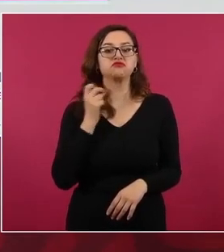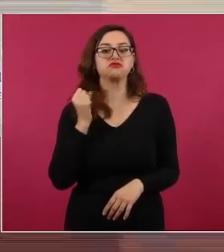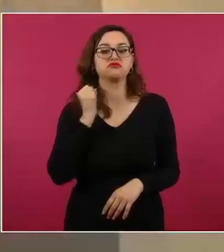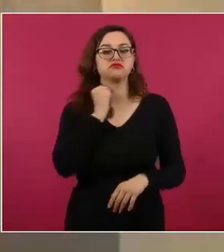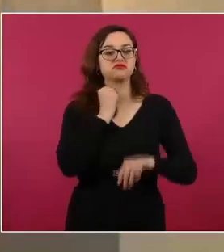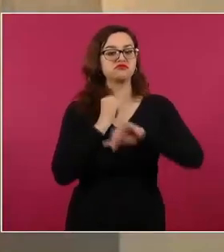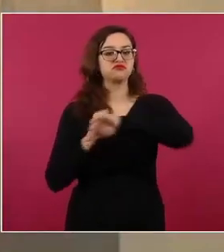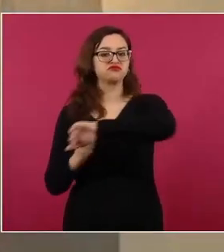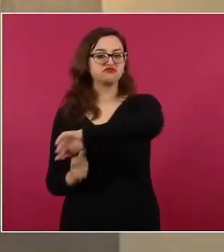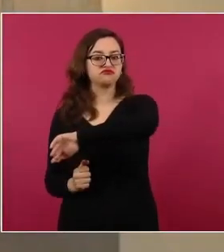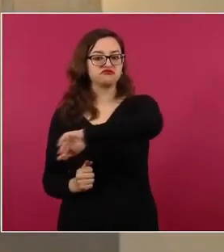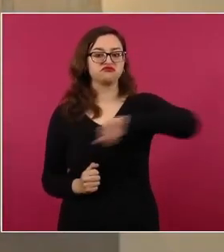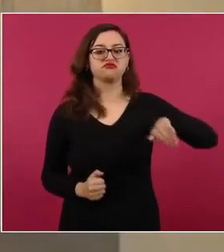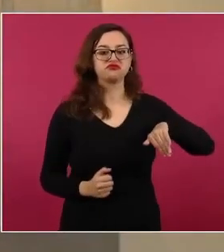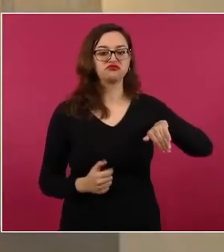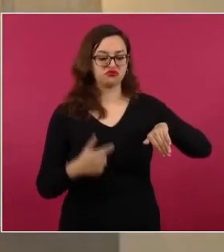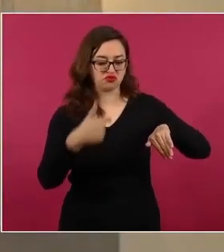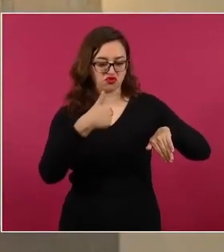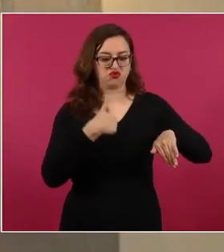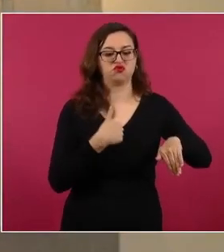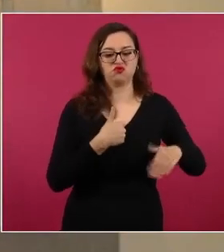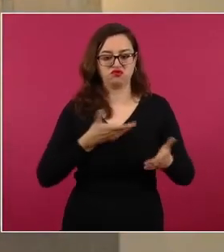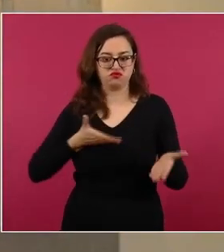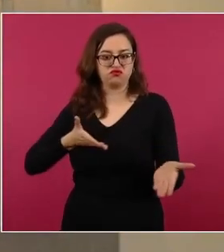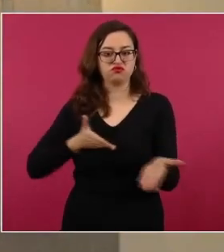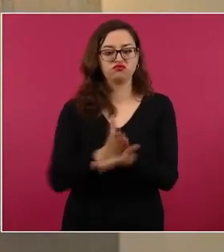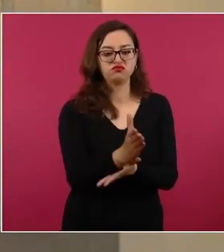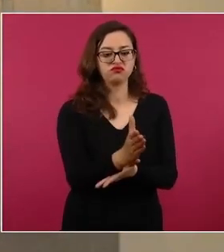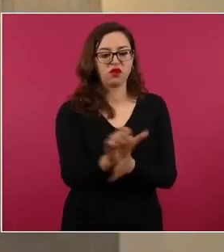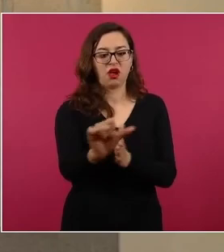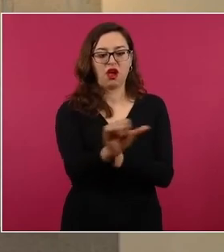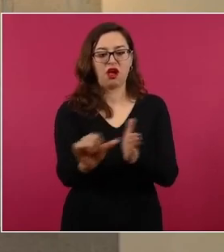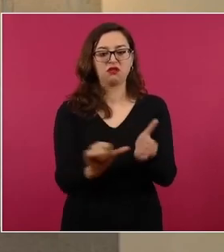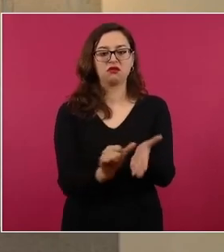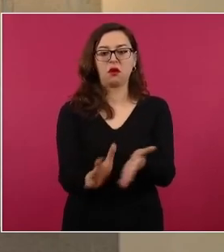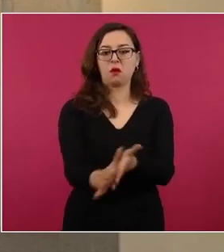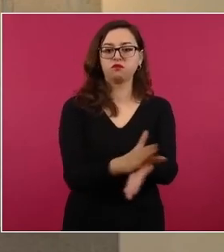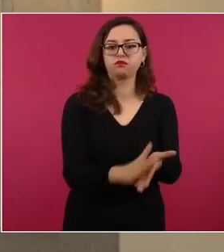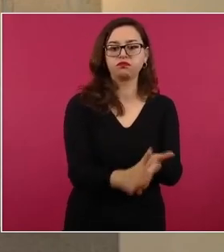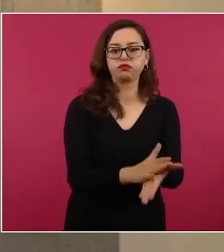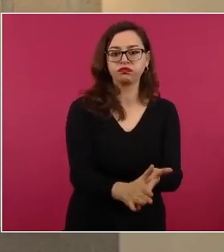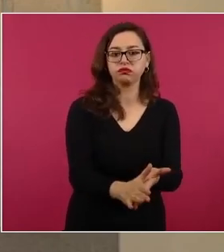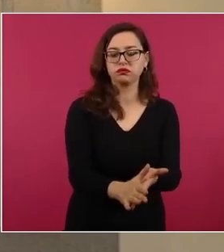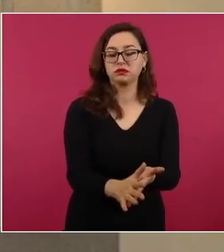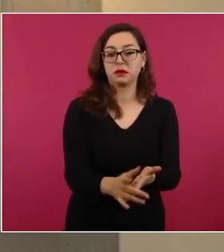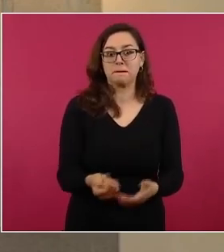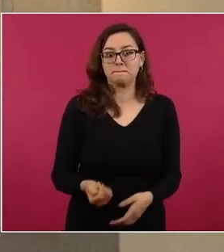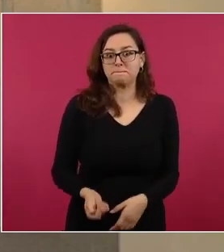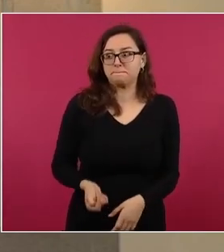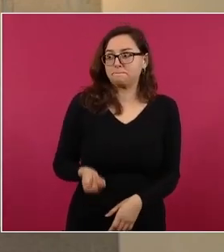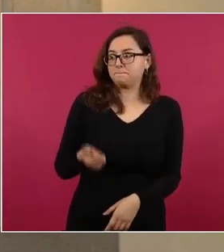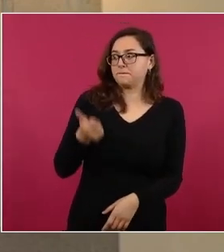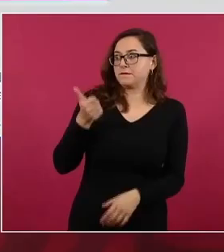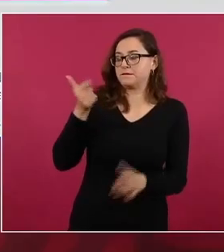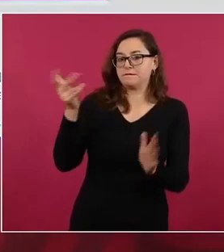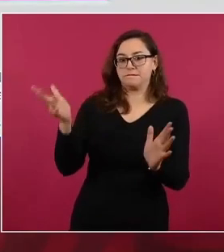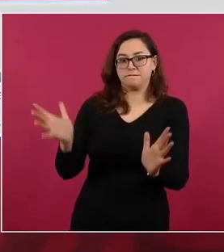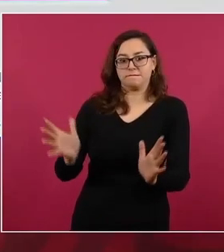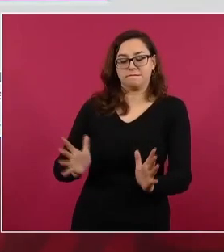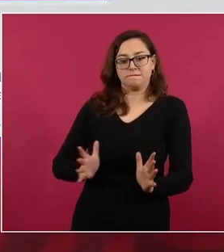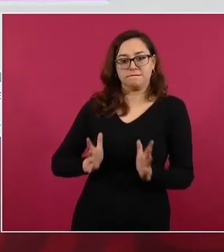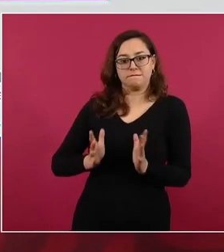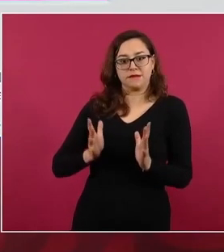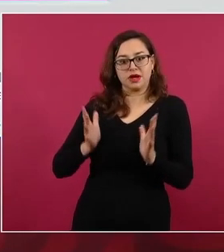un poder constituyente e invalida un artículo de carácter constitucional. La Corte